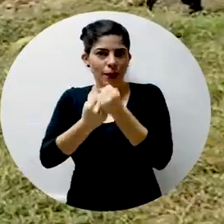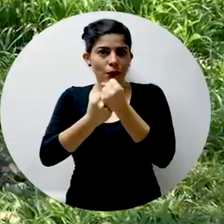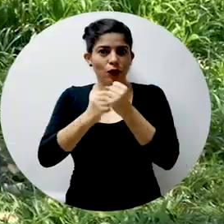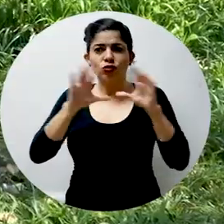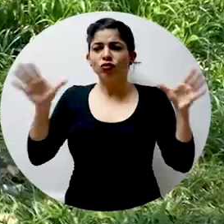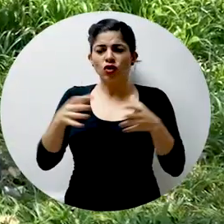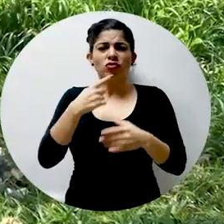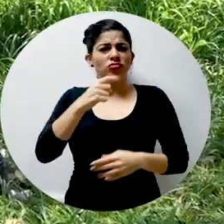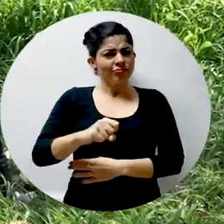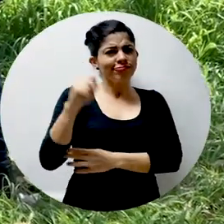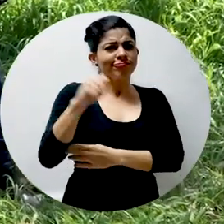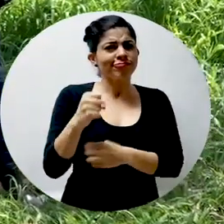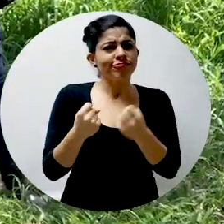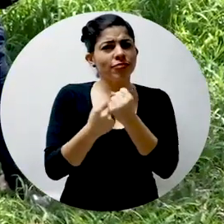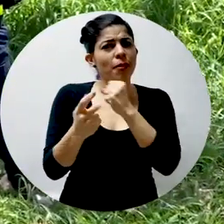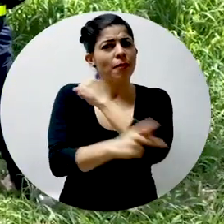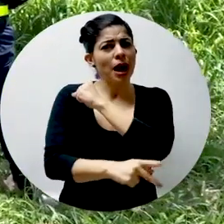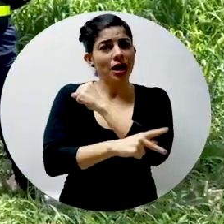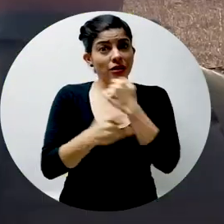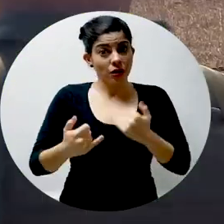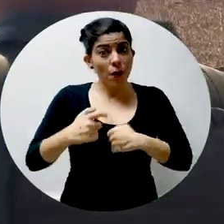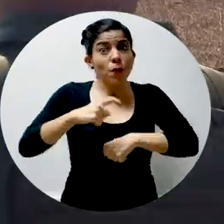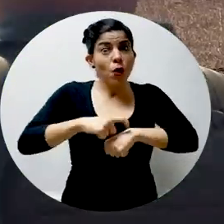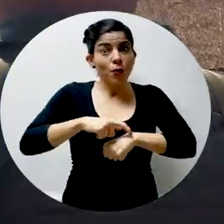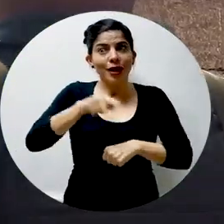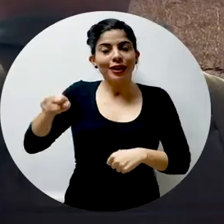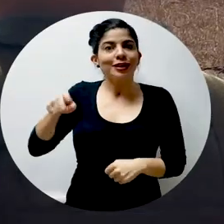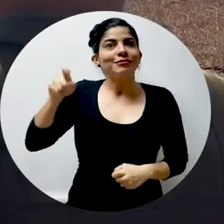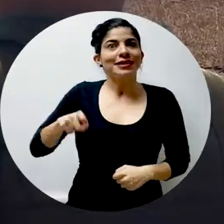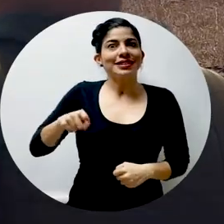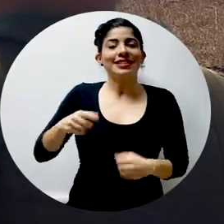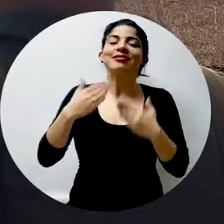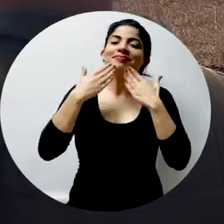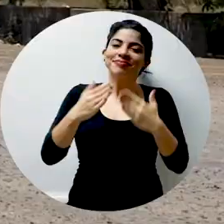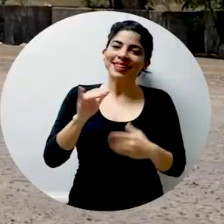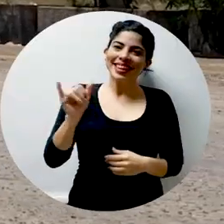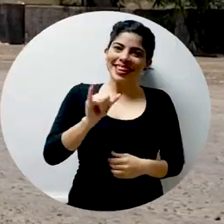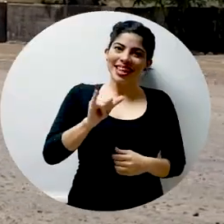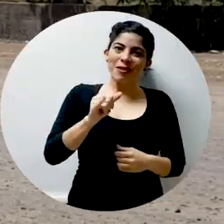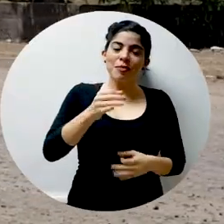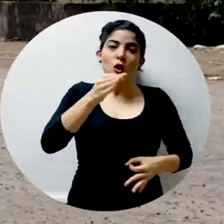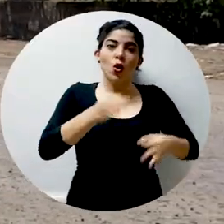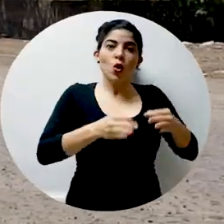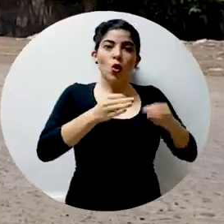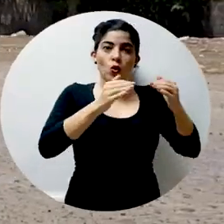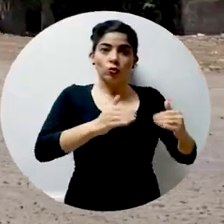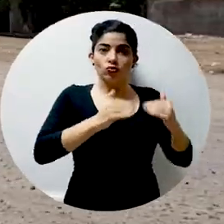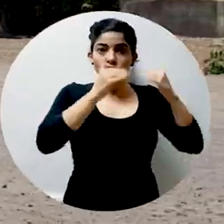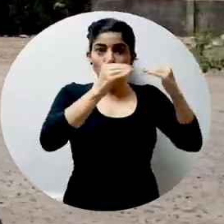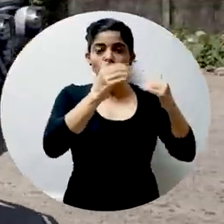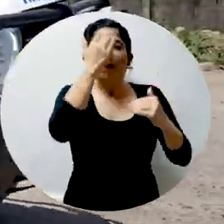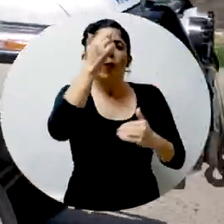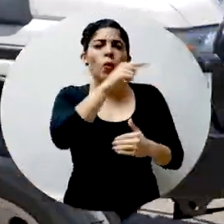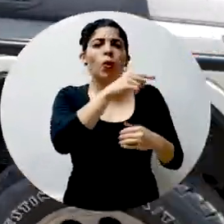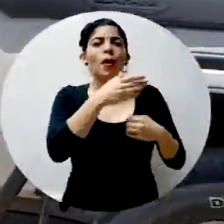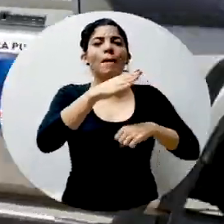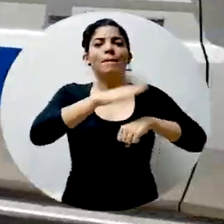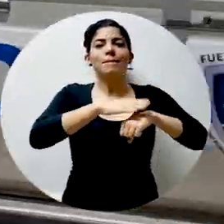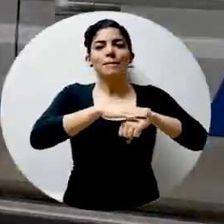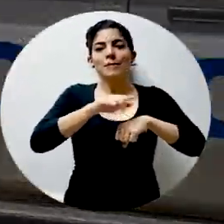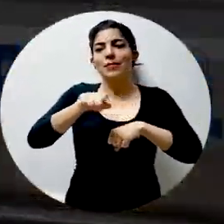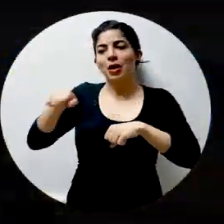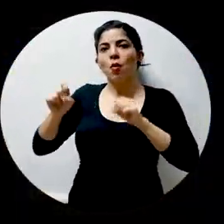que le han dicho sí a la patria en un momento en el que se les necesita. Gracias también a la Corte Suprema de Justicia por